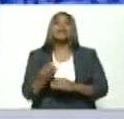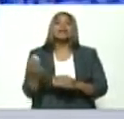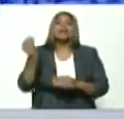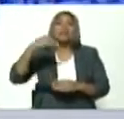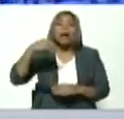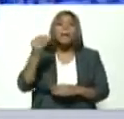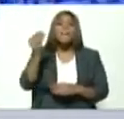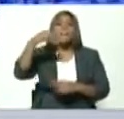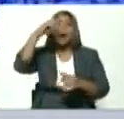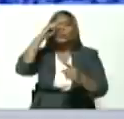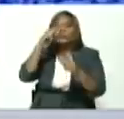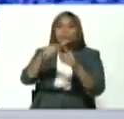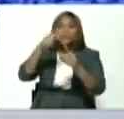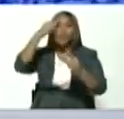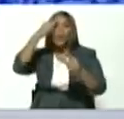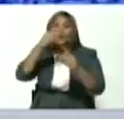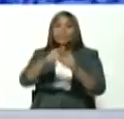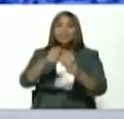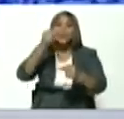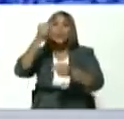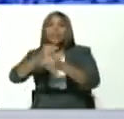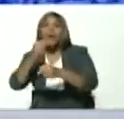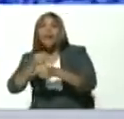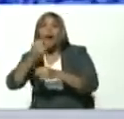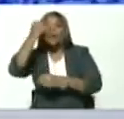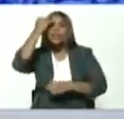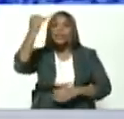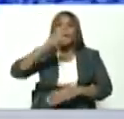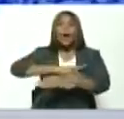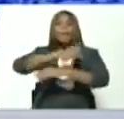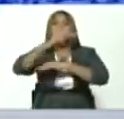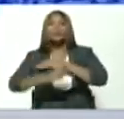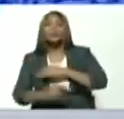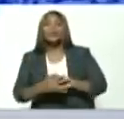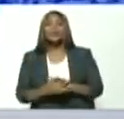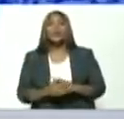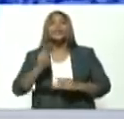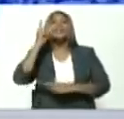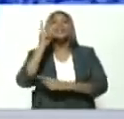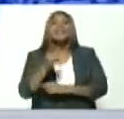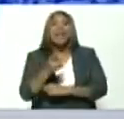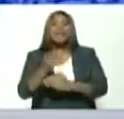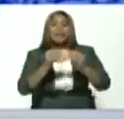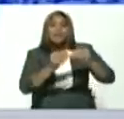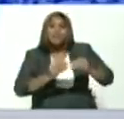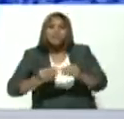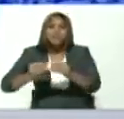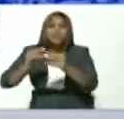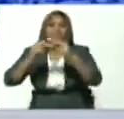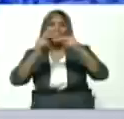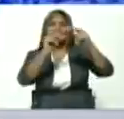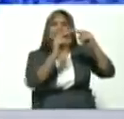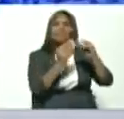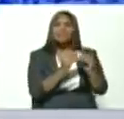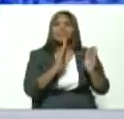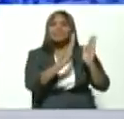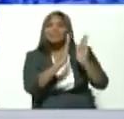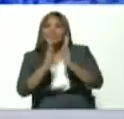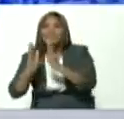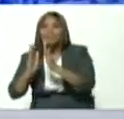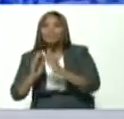de la idea, del proyecto, que deben construir agendas comunes.